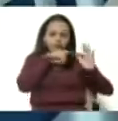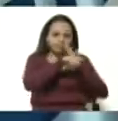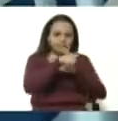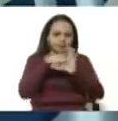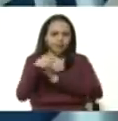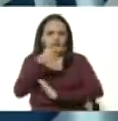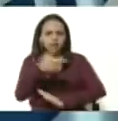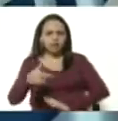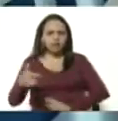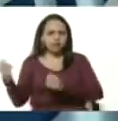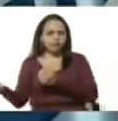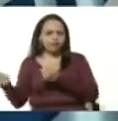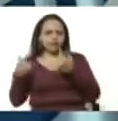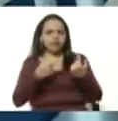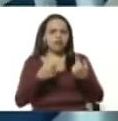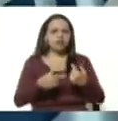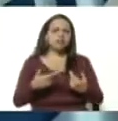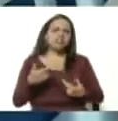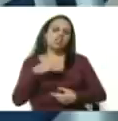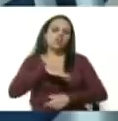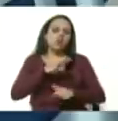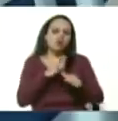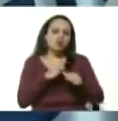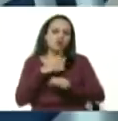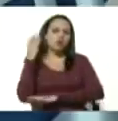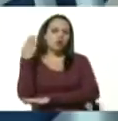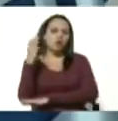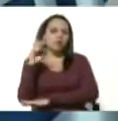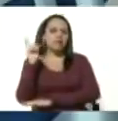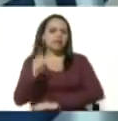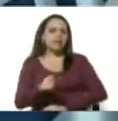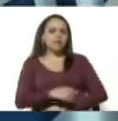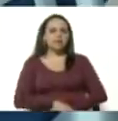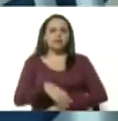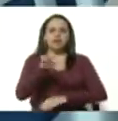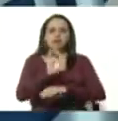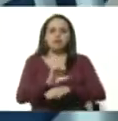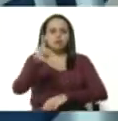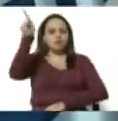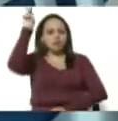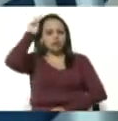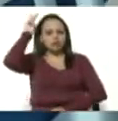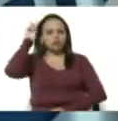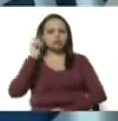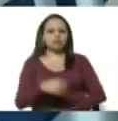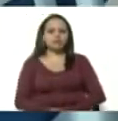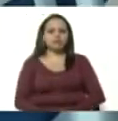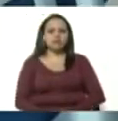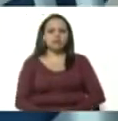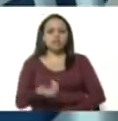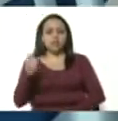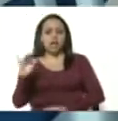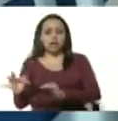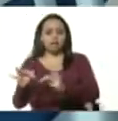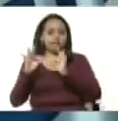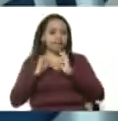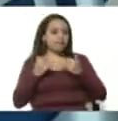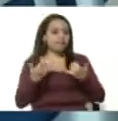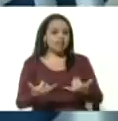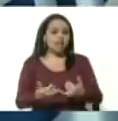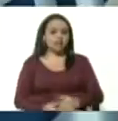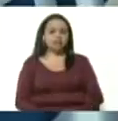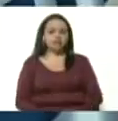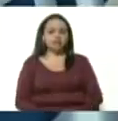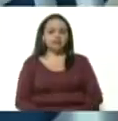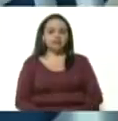provenientes no solamente repito de Colombia sino de Ecuador de Perú contagiados ya muchos